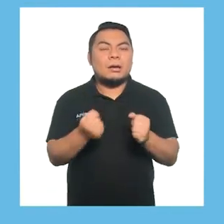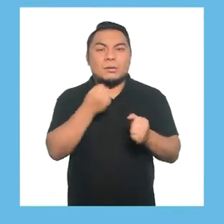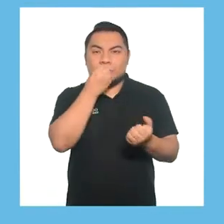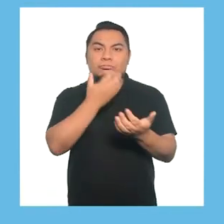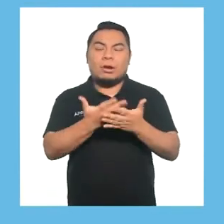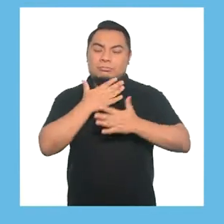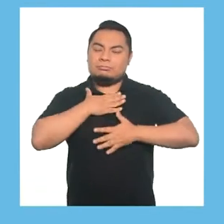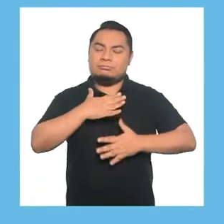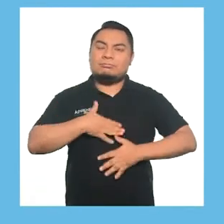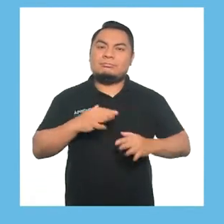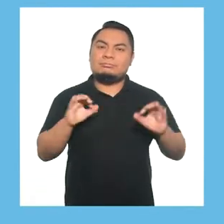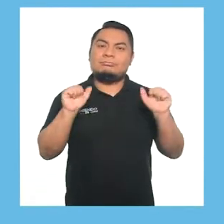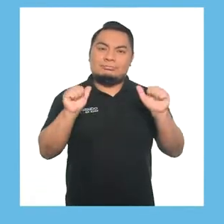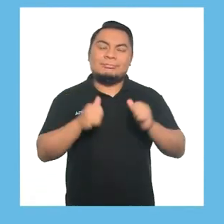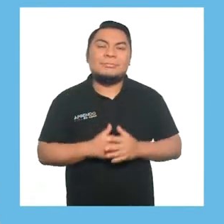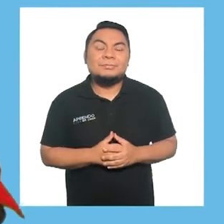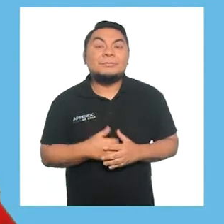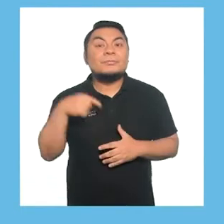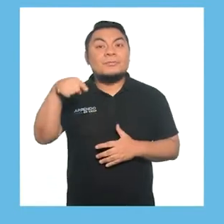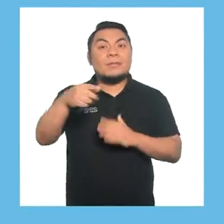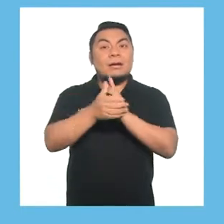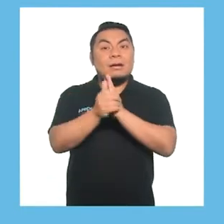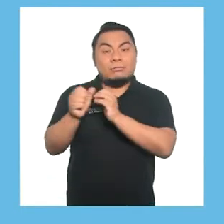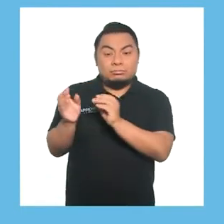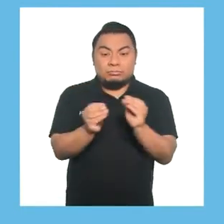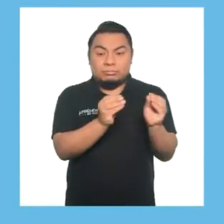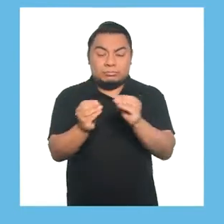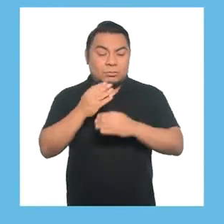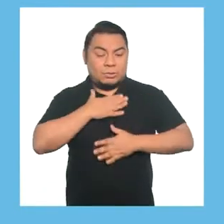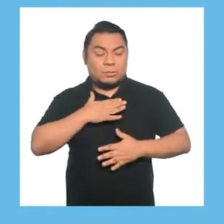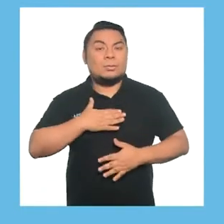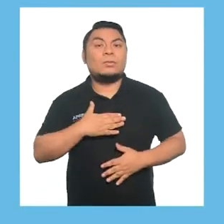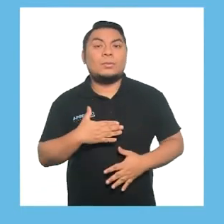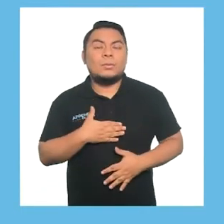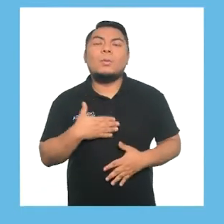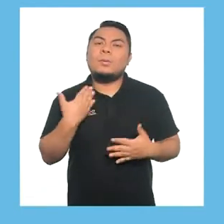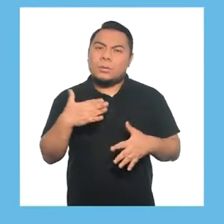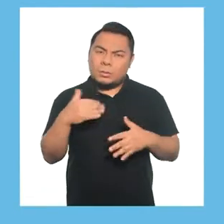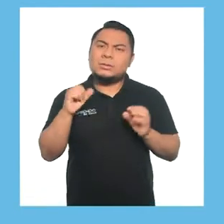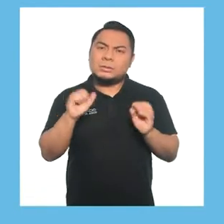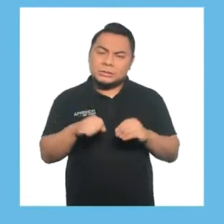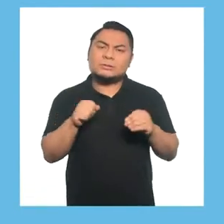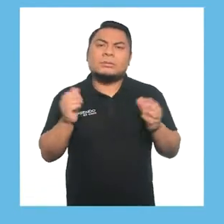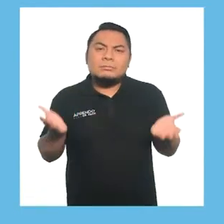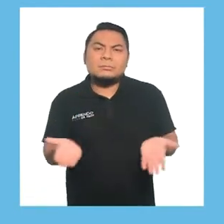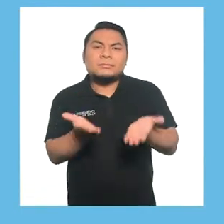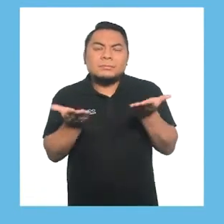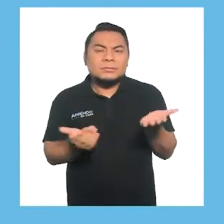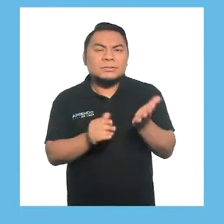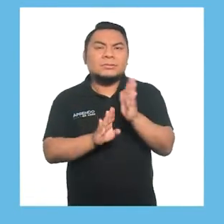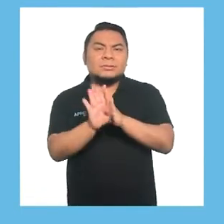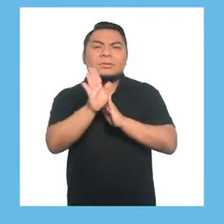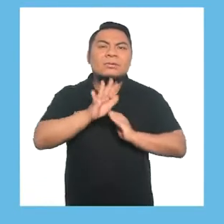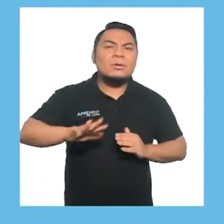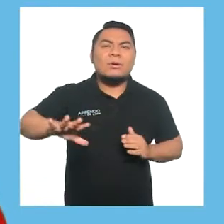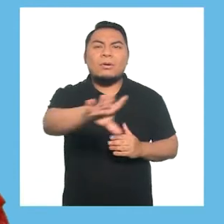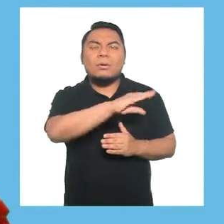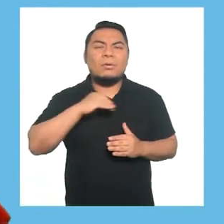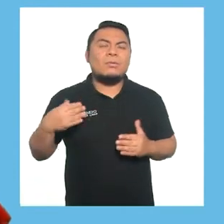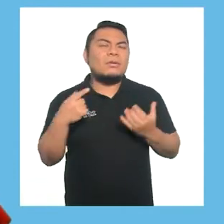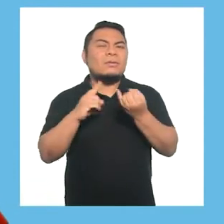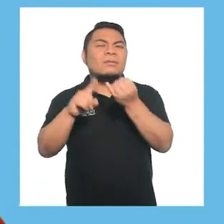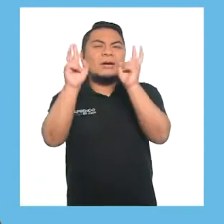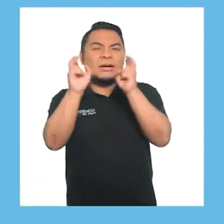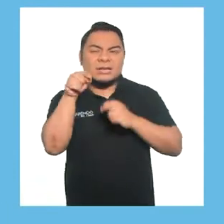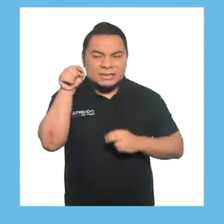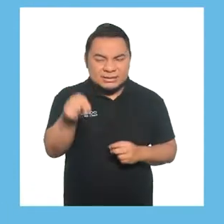y el buen estado físico. Las habilidades motrices fundamentales promueven el desarrollo de todas